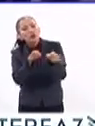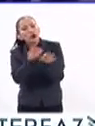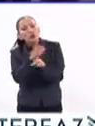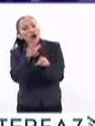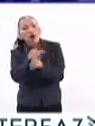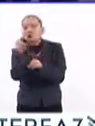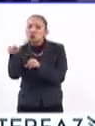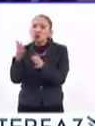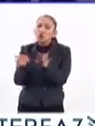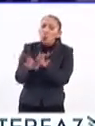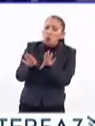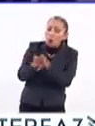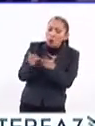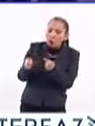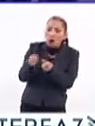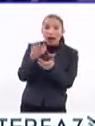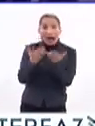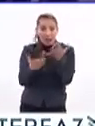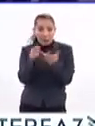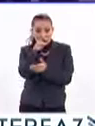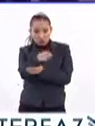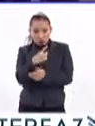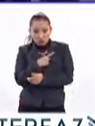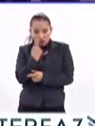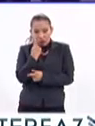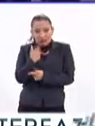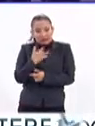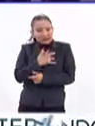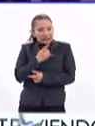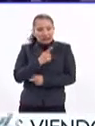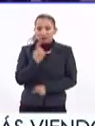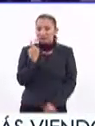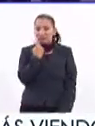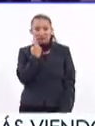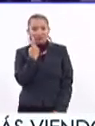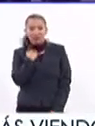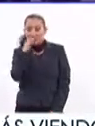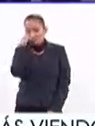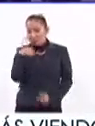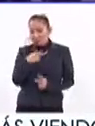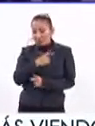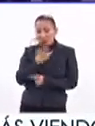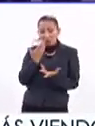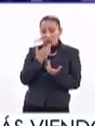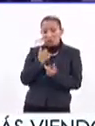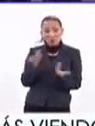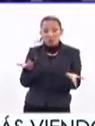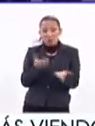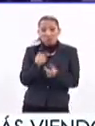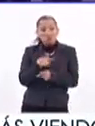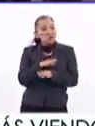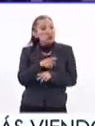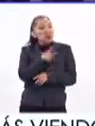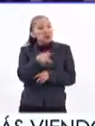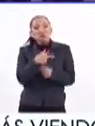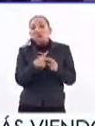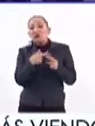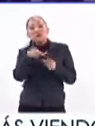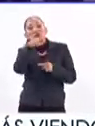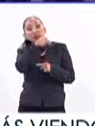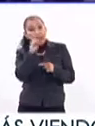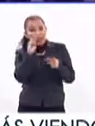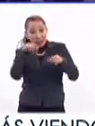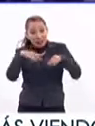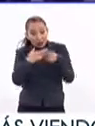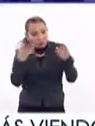trabajando, cómo estamos trabajando. A veces si estás tú solo, te vas a sentir solo, vas a pensar que lo que estás haciendo no está bien hecho, porque no hay quien, ya